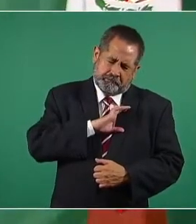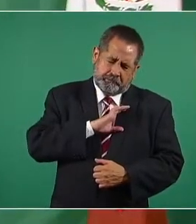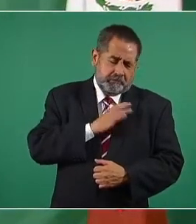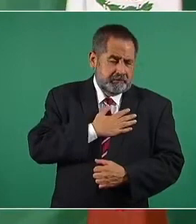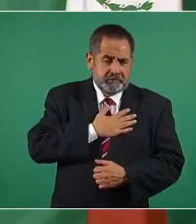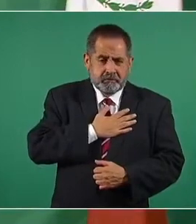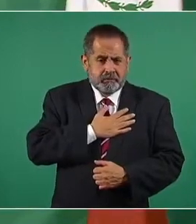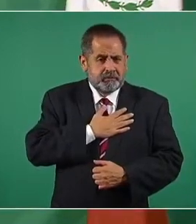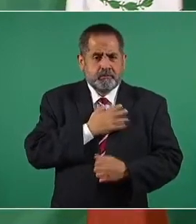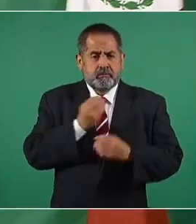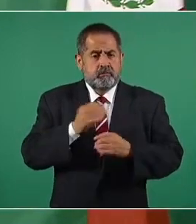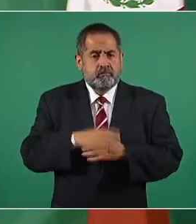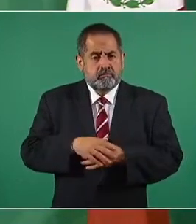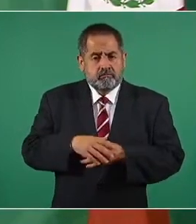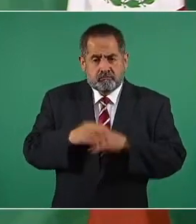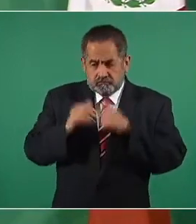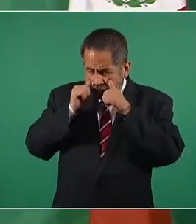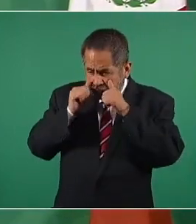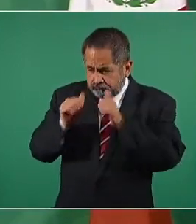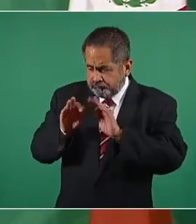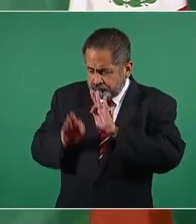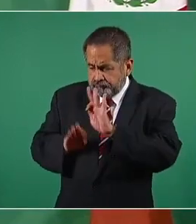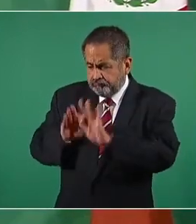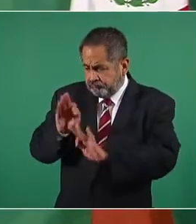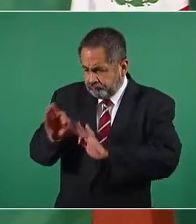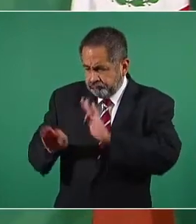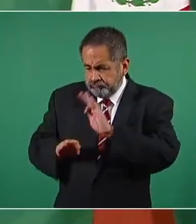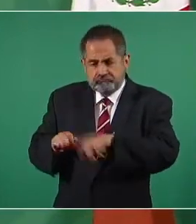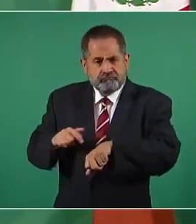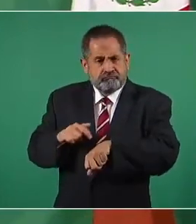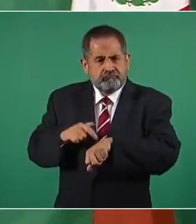Y si se dedica a tiempo a formarlos bien,